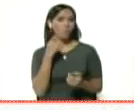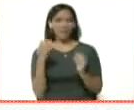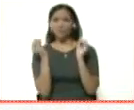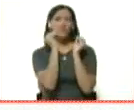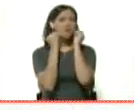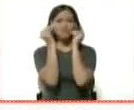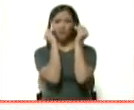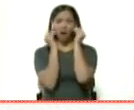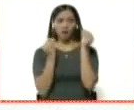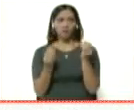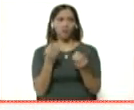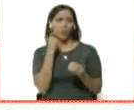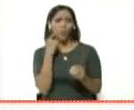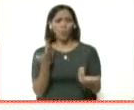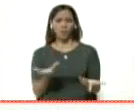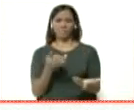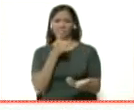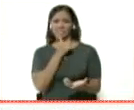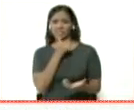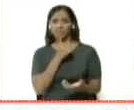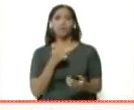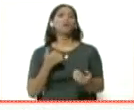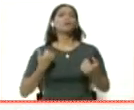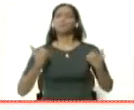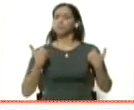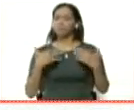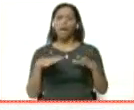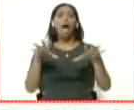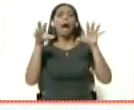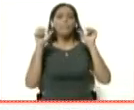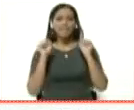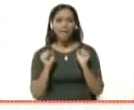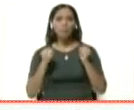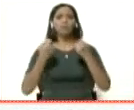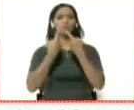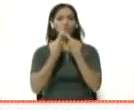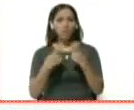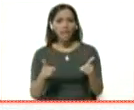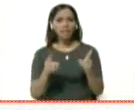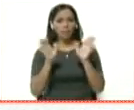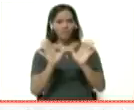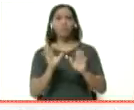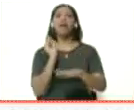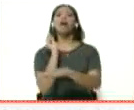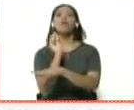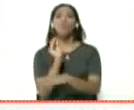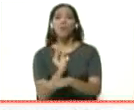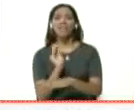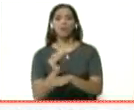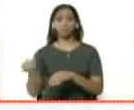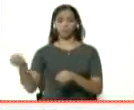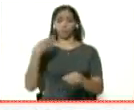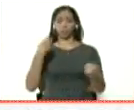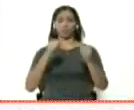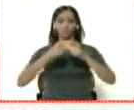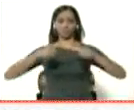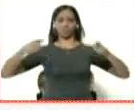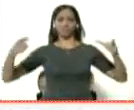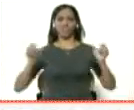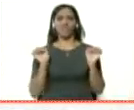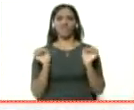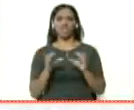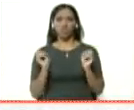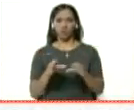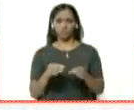muy besucones. Entonces, tenemos que aprender a saludar de una manera diferente justamente por eso. Para evitar la propagación, tenemos que irnos preparando,